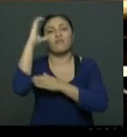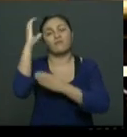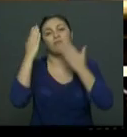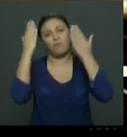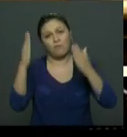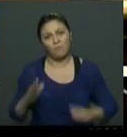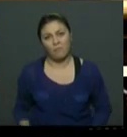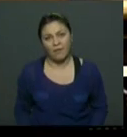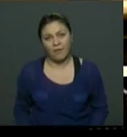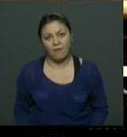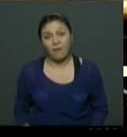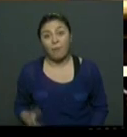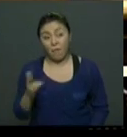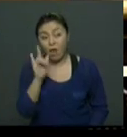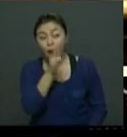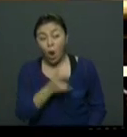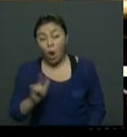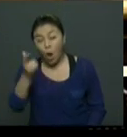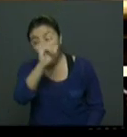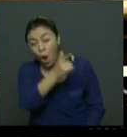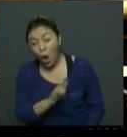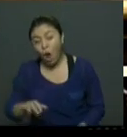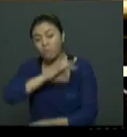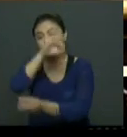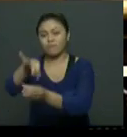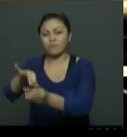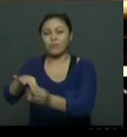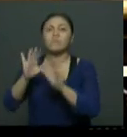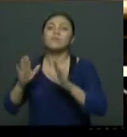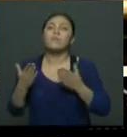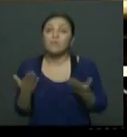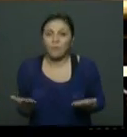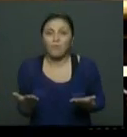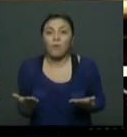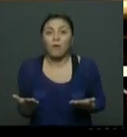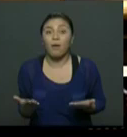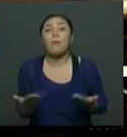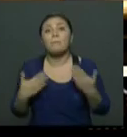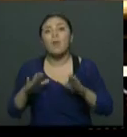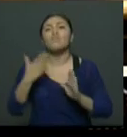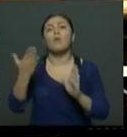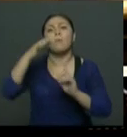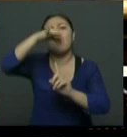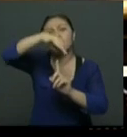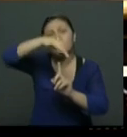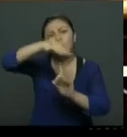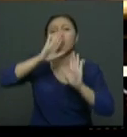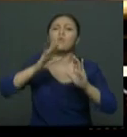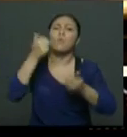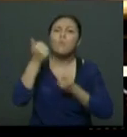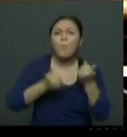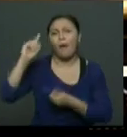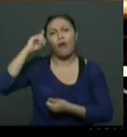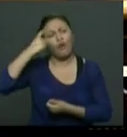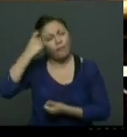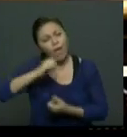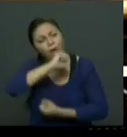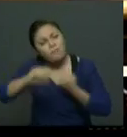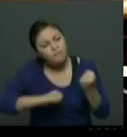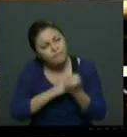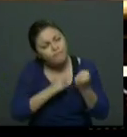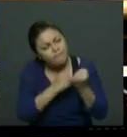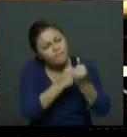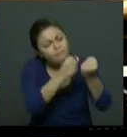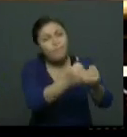procesos electorales. Muchas de las políticas de subsidio y acompañamiento social del gobierno y de los gobiernos que han pasado